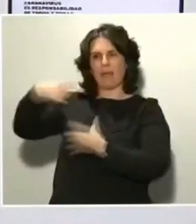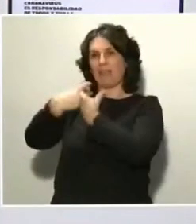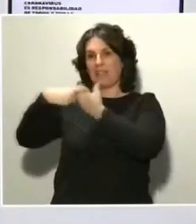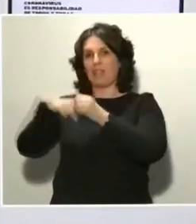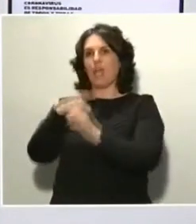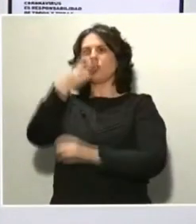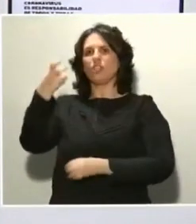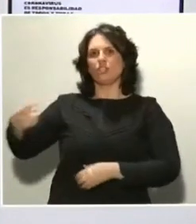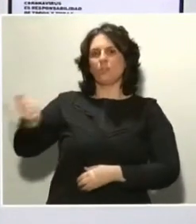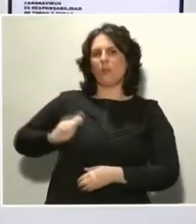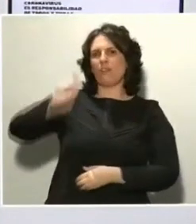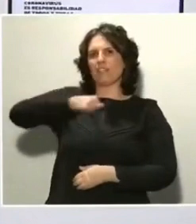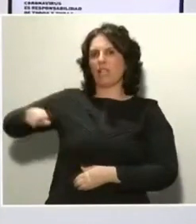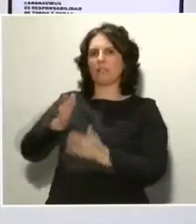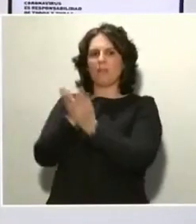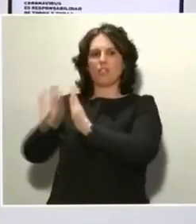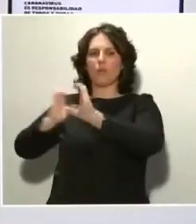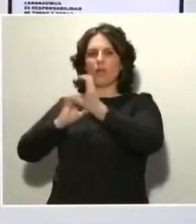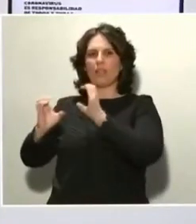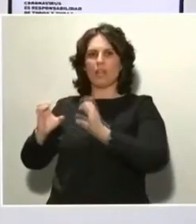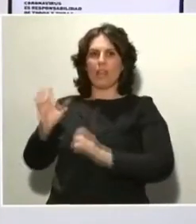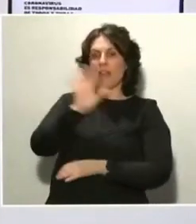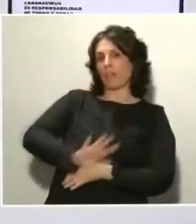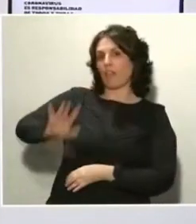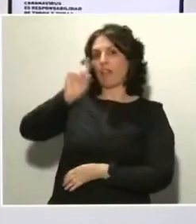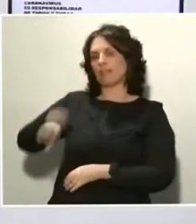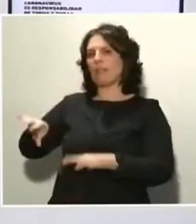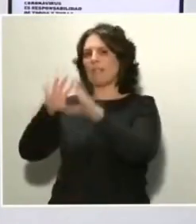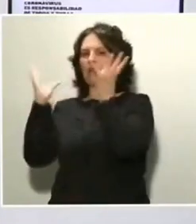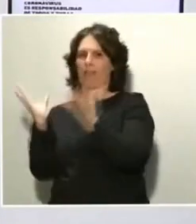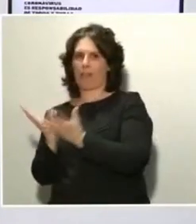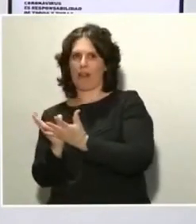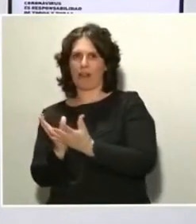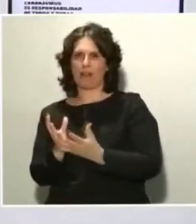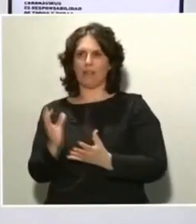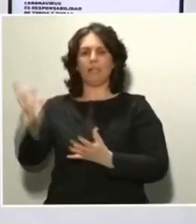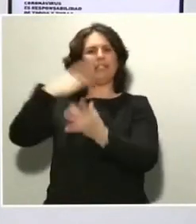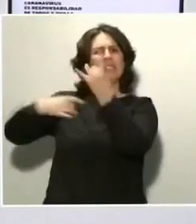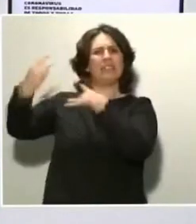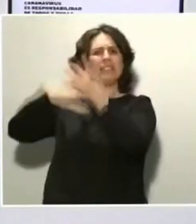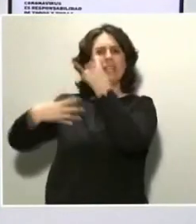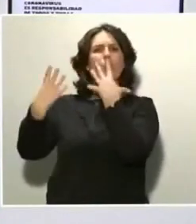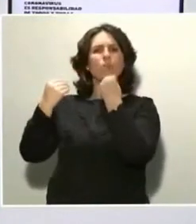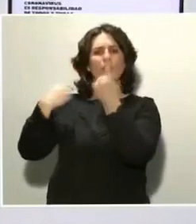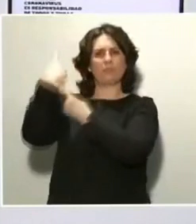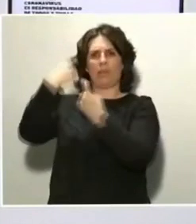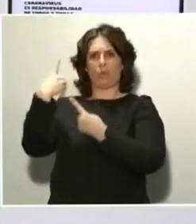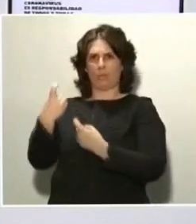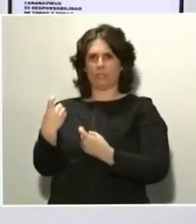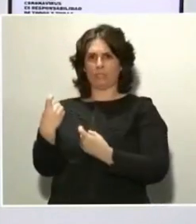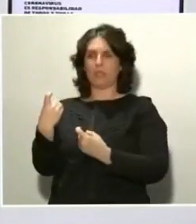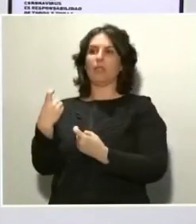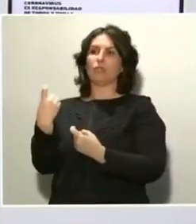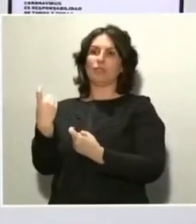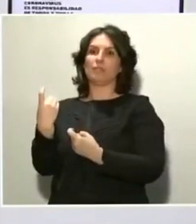de comunicación nacionales e internacionales. Llegan muchas preguntas y damos cauce para que respondan las personas